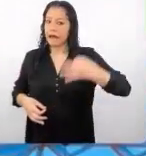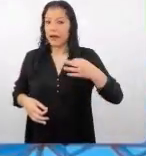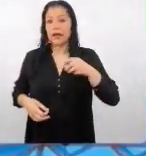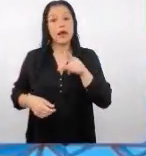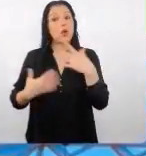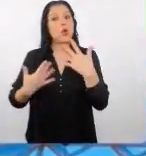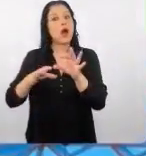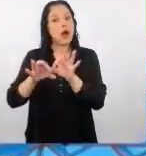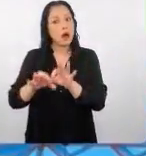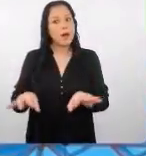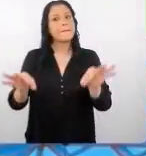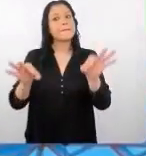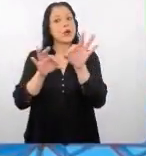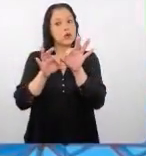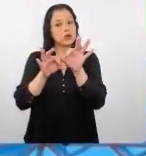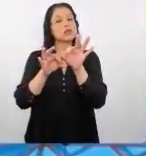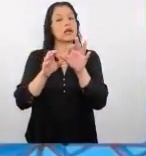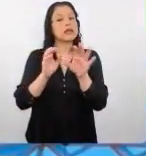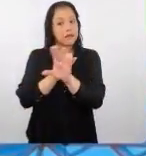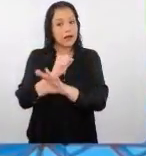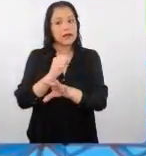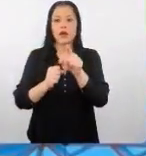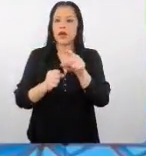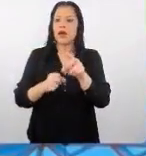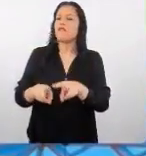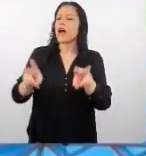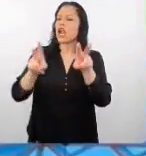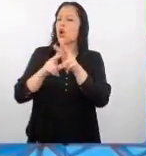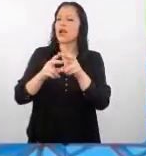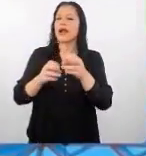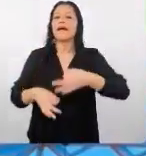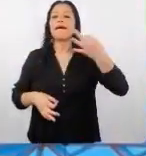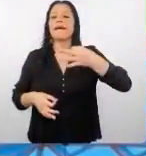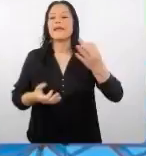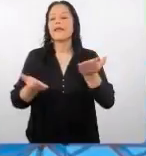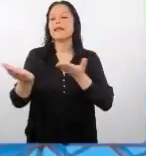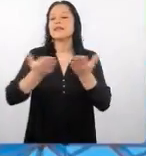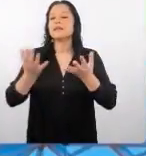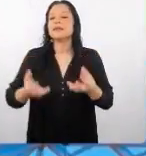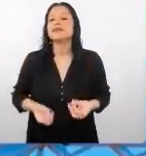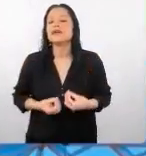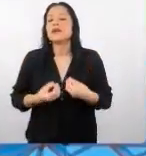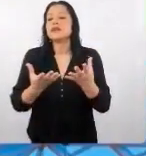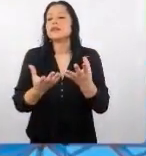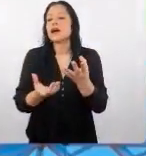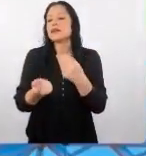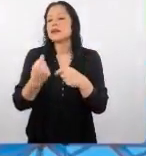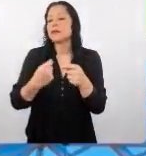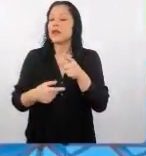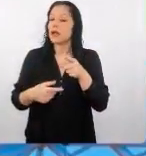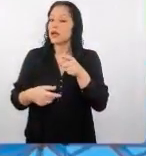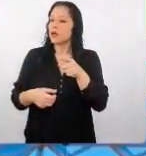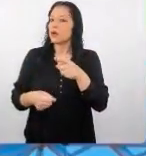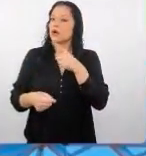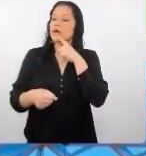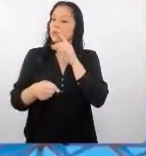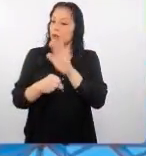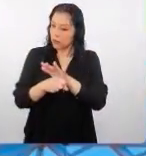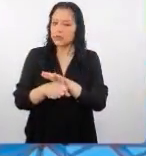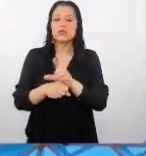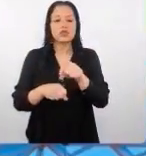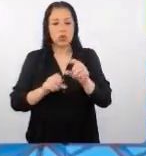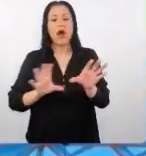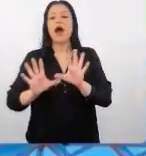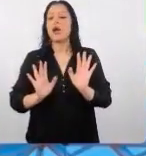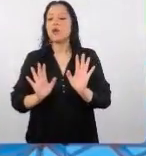elemento clave entonces se valora mucho la calidad del servicio la calidad y el cumplimiento de lo que se dice entonces